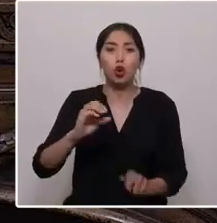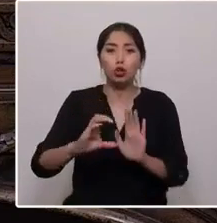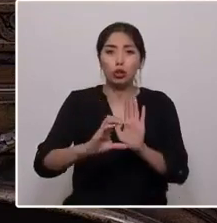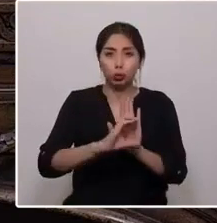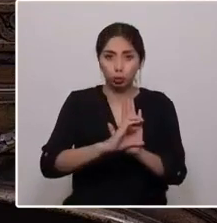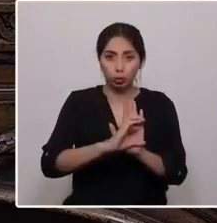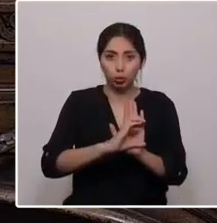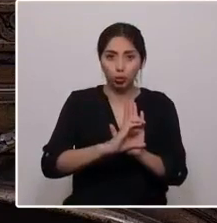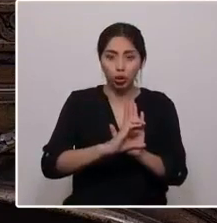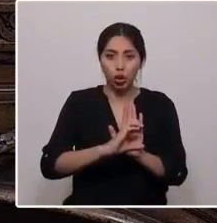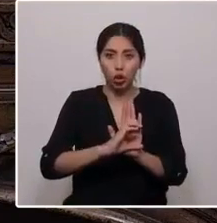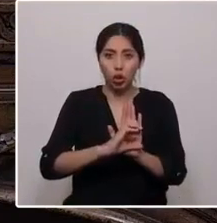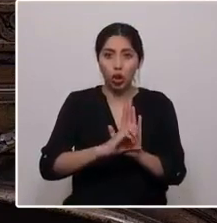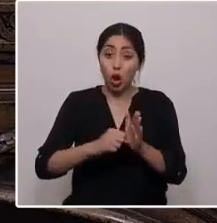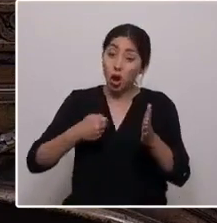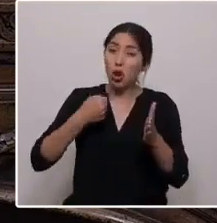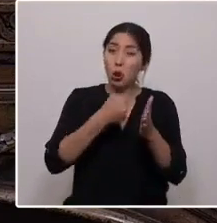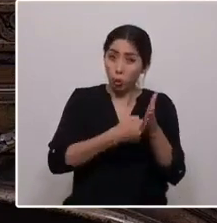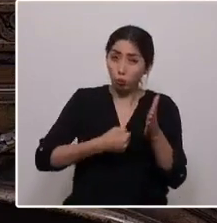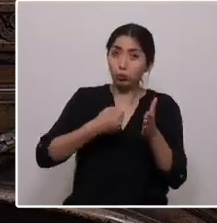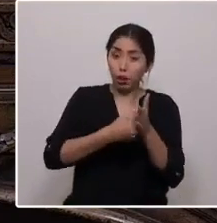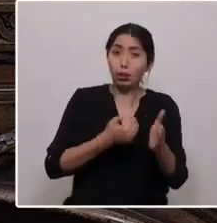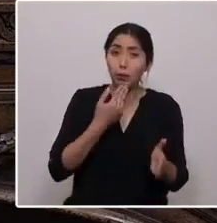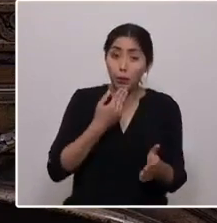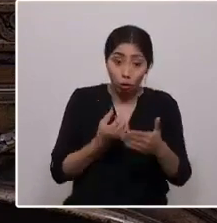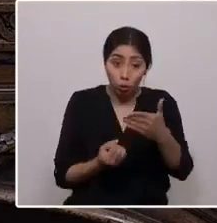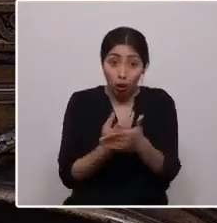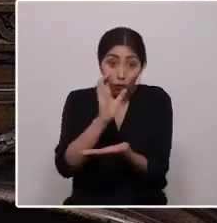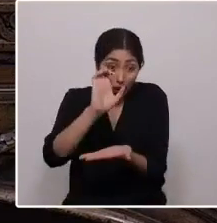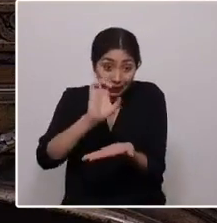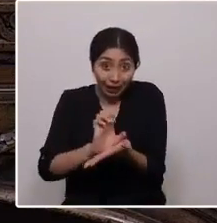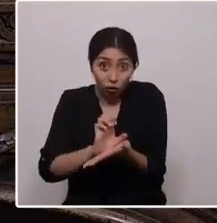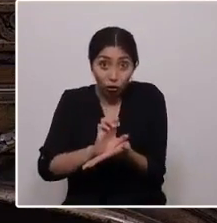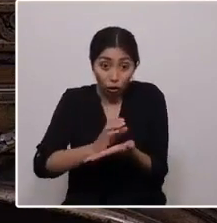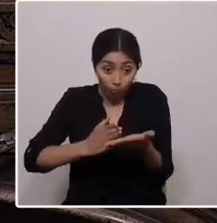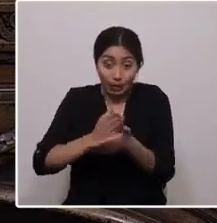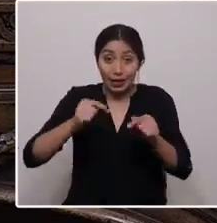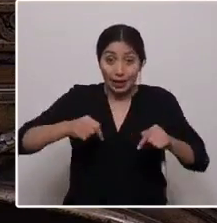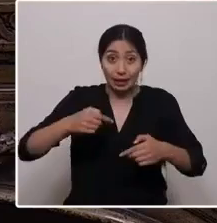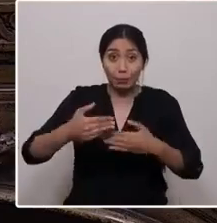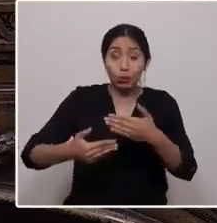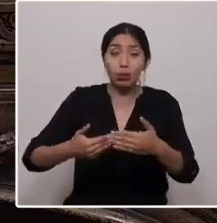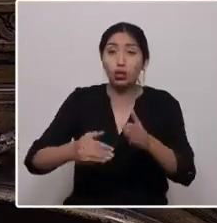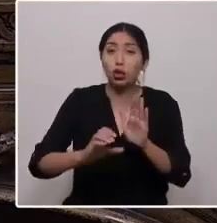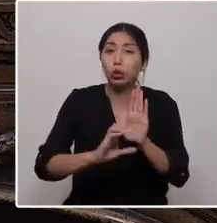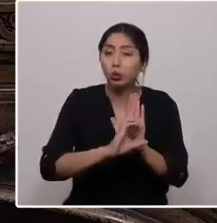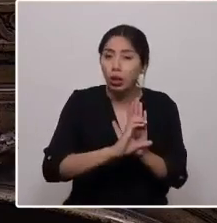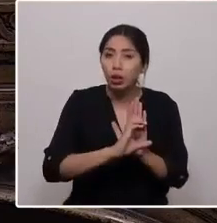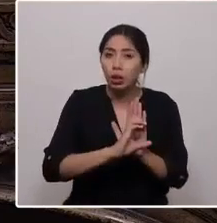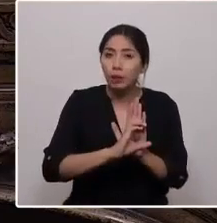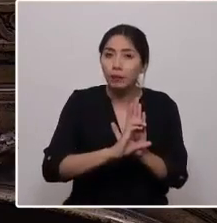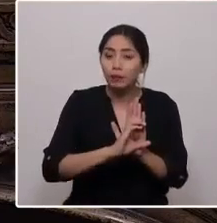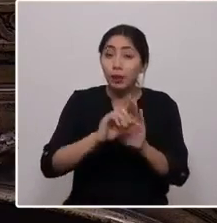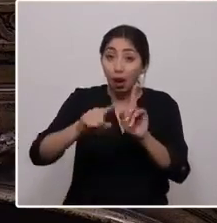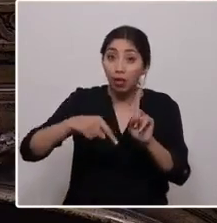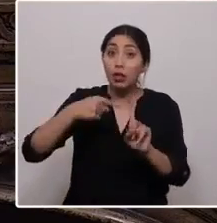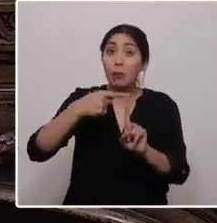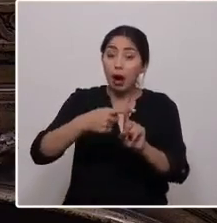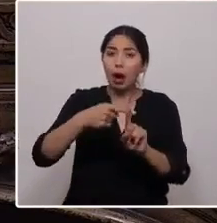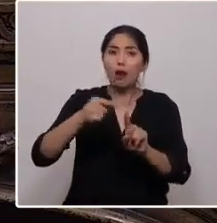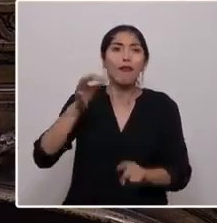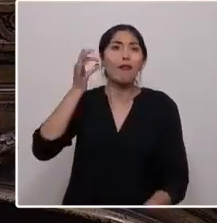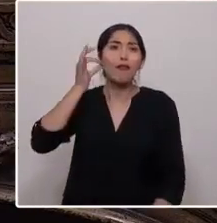Lucharé además porque el nuevo Estado, que nacerá de este proceso constituyente, sea además feminista,